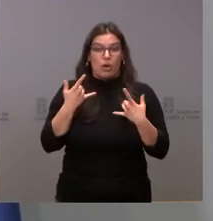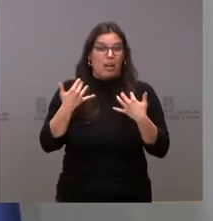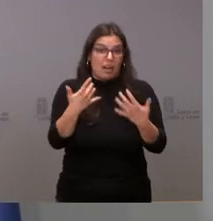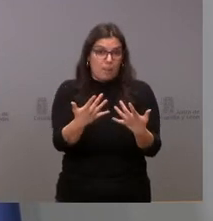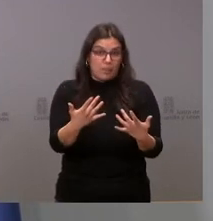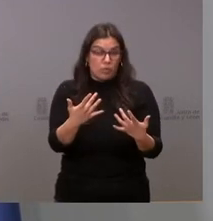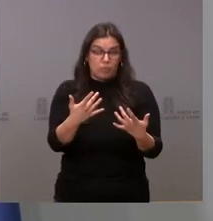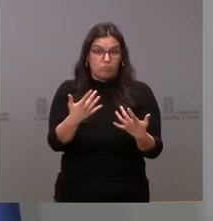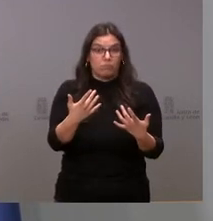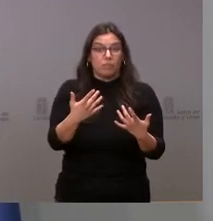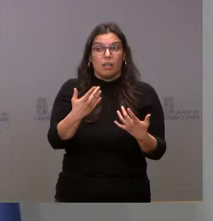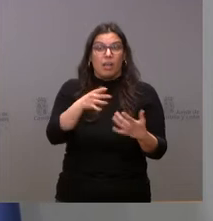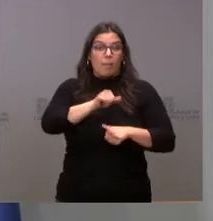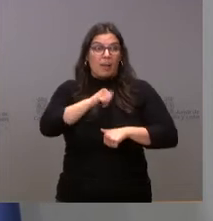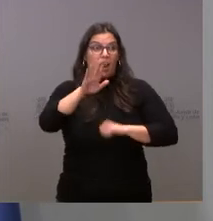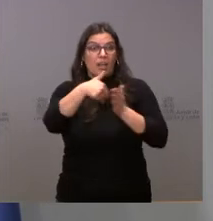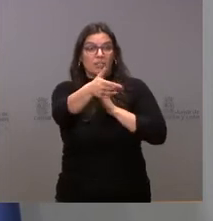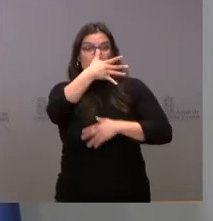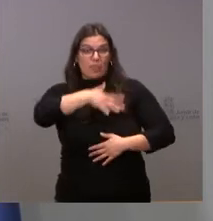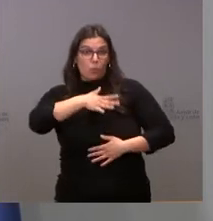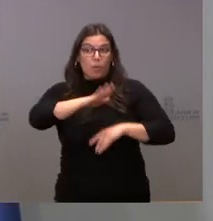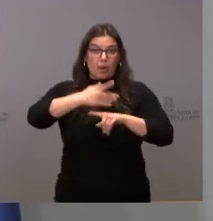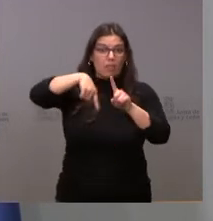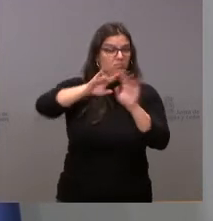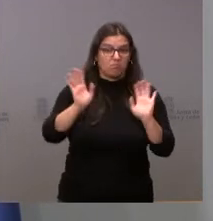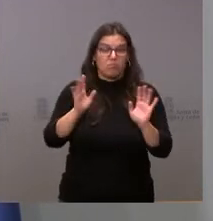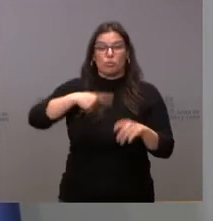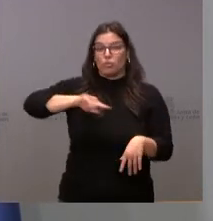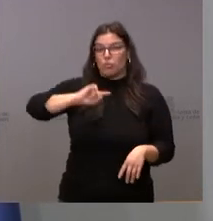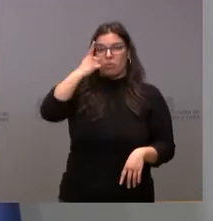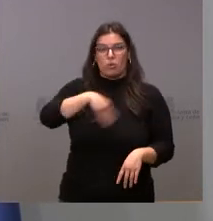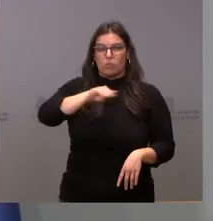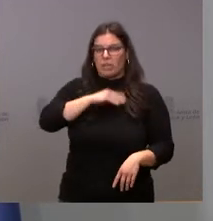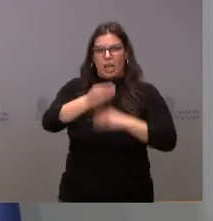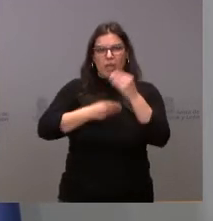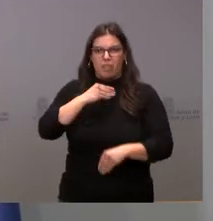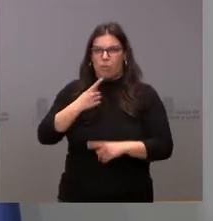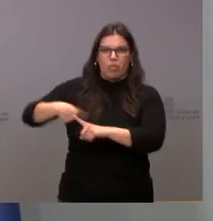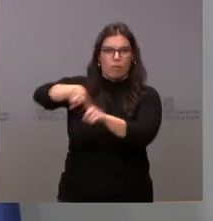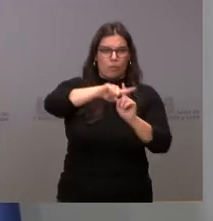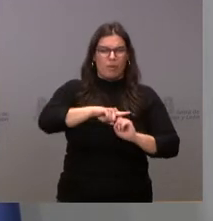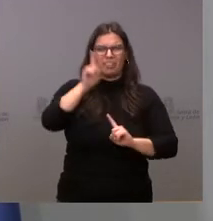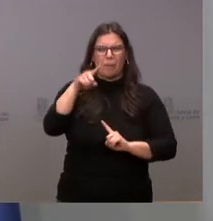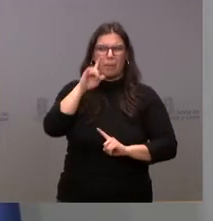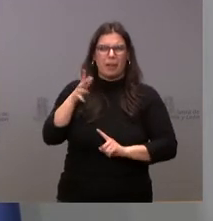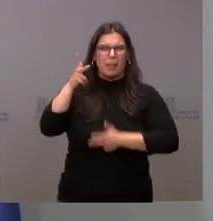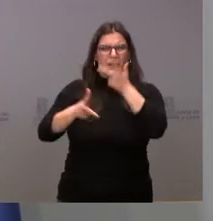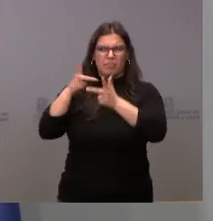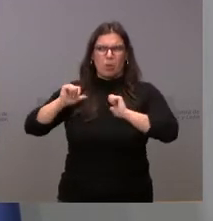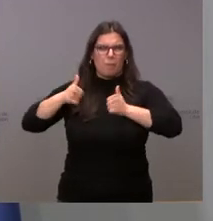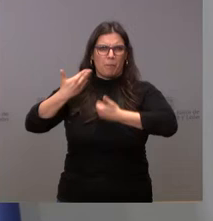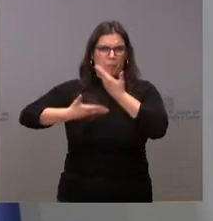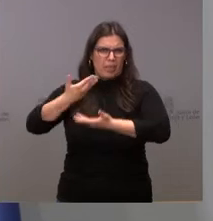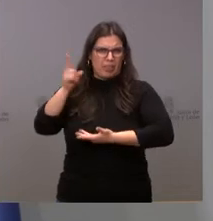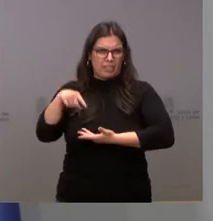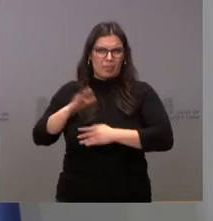como pueden ustedes apreciar, y somos de los primeros de toda España en llevarlo a cabo. Creo que también el País Vasco ha iniciado un procedimiento de